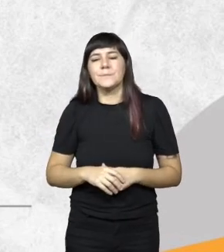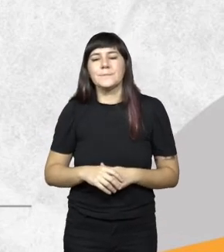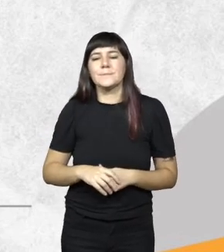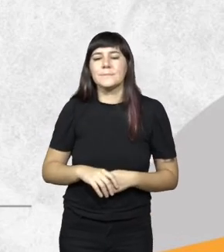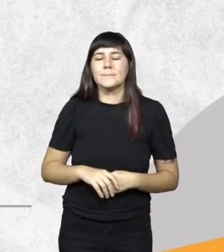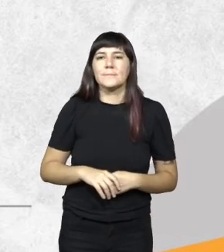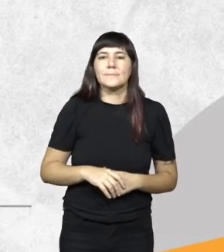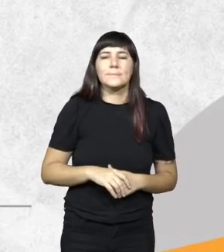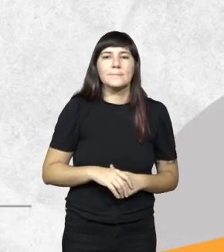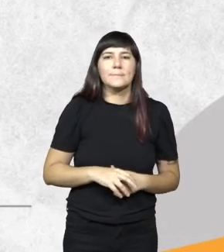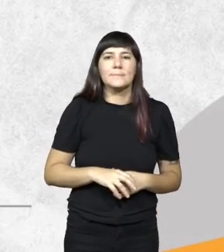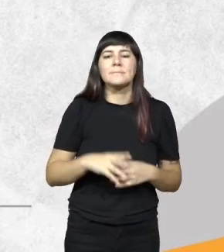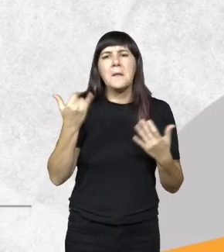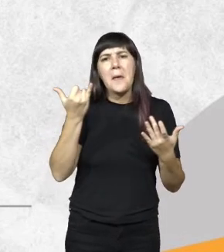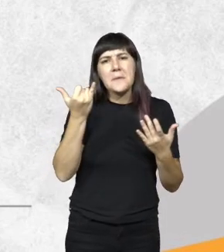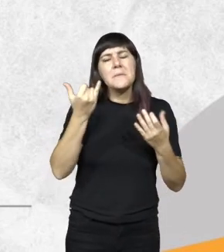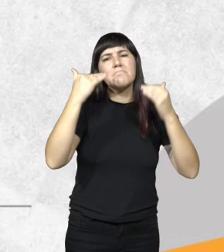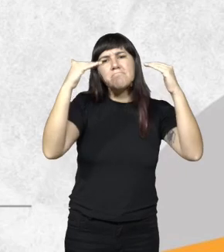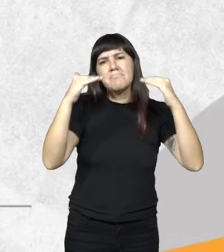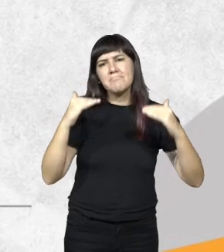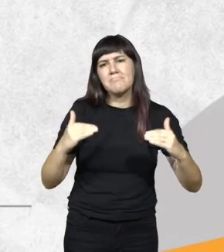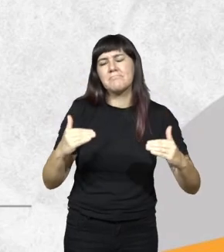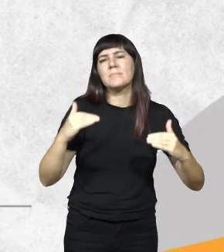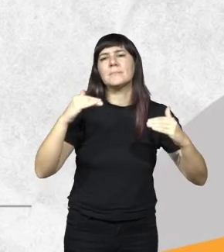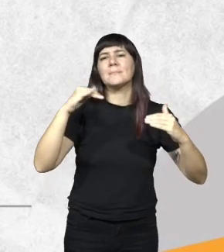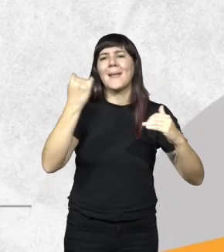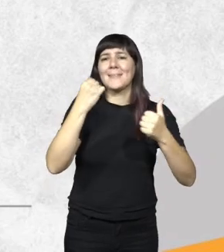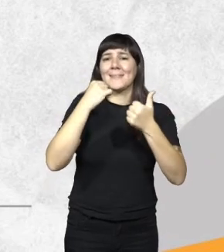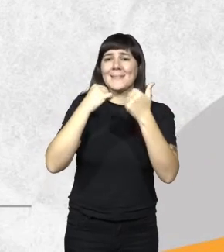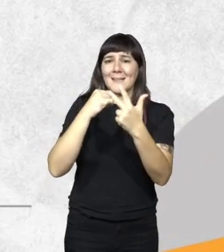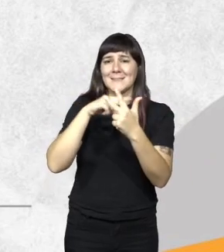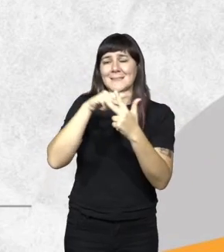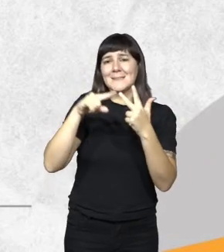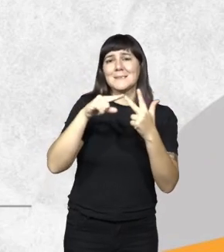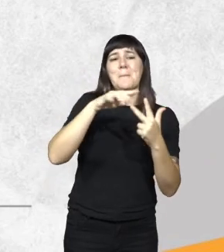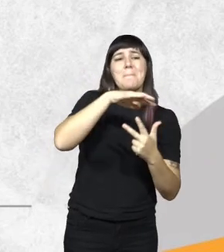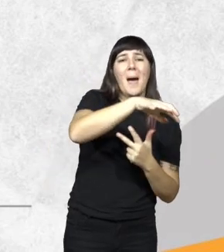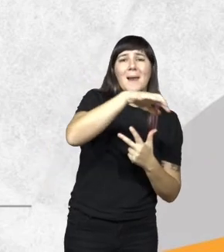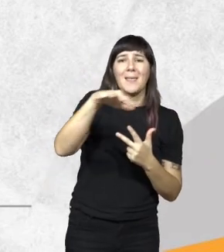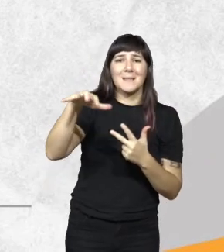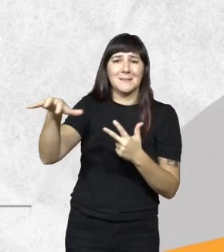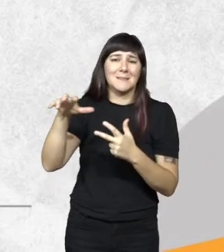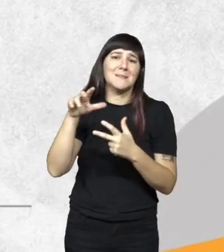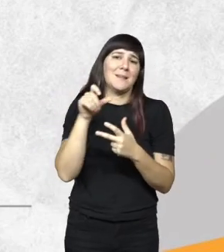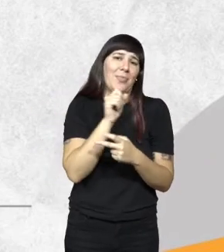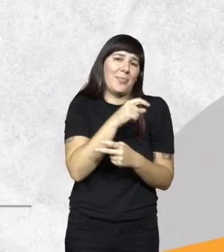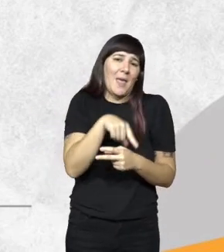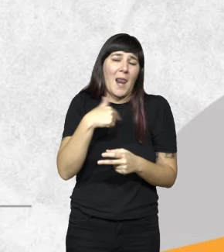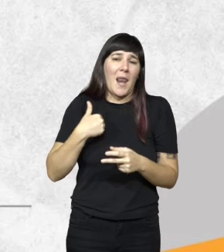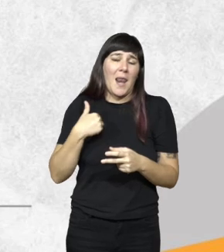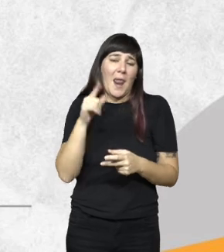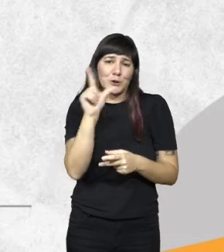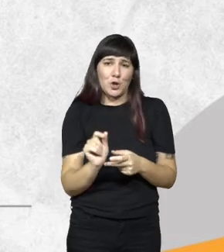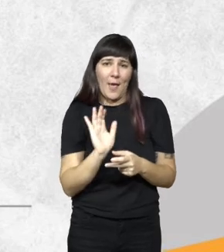encuentra constituida con tres parques de jurisdicción nacional también tenemos